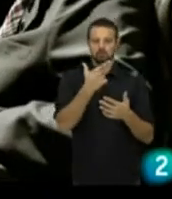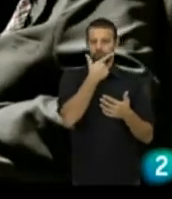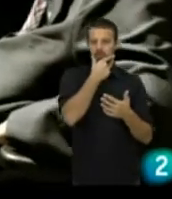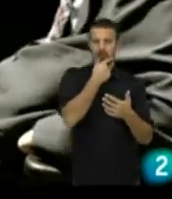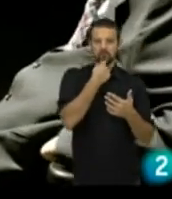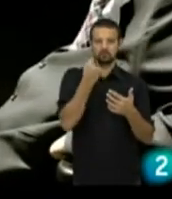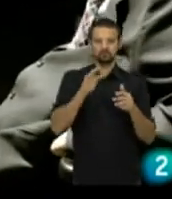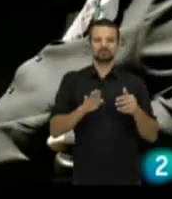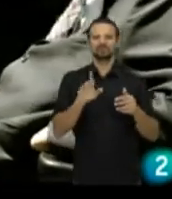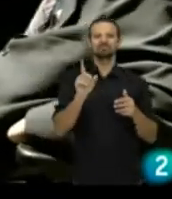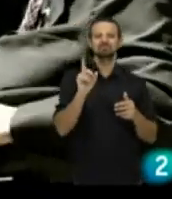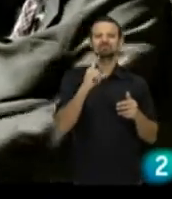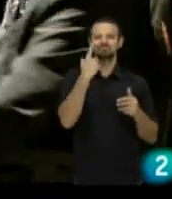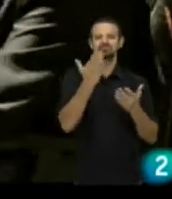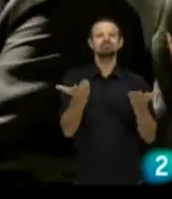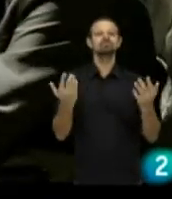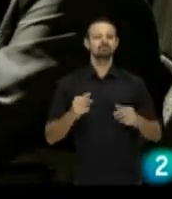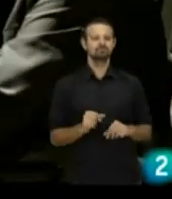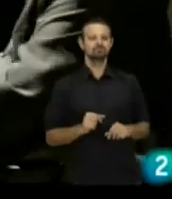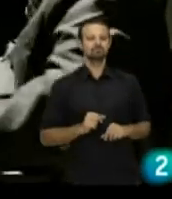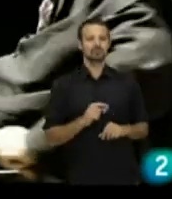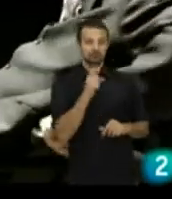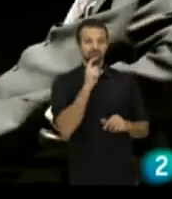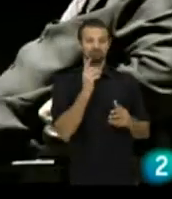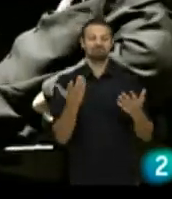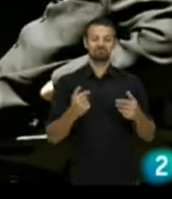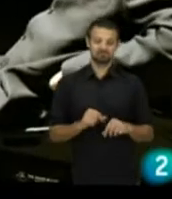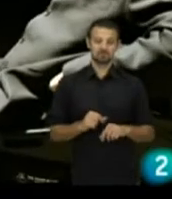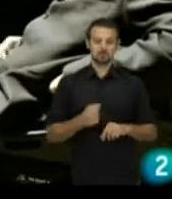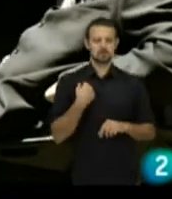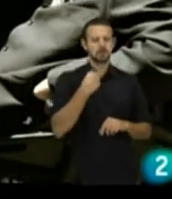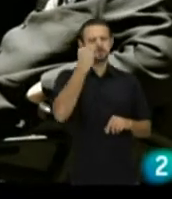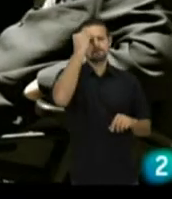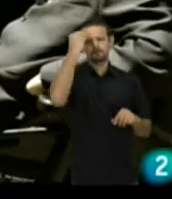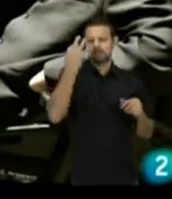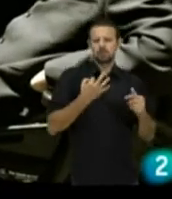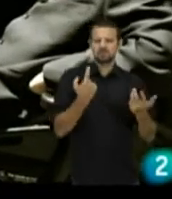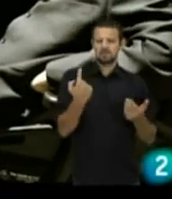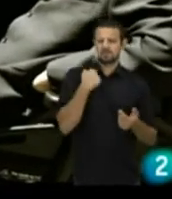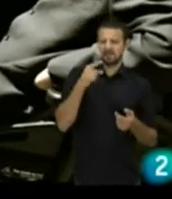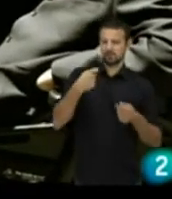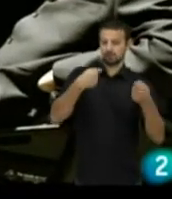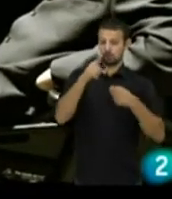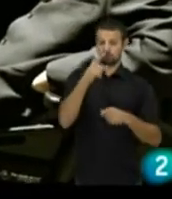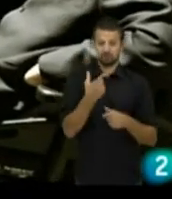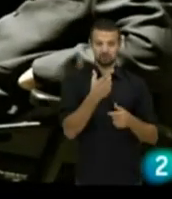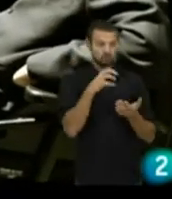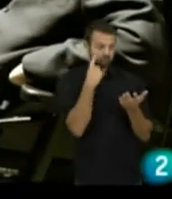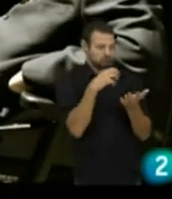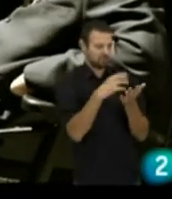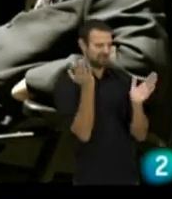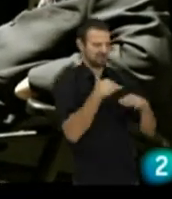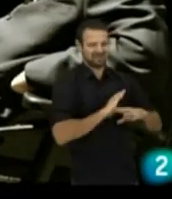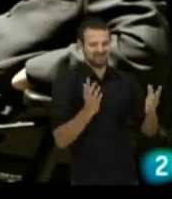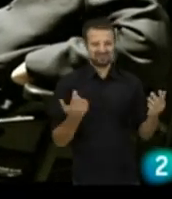no ha hecho una eliminación de barreras con lo fácil que sería? Mira lo que les pasa. La verdad es que yo creo que incluso va